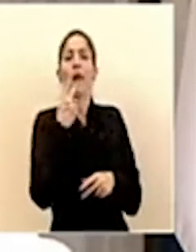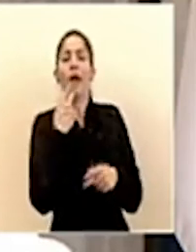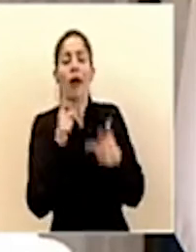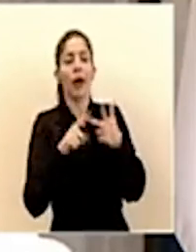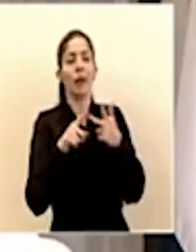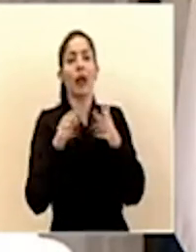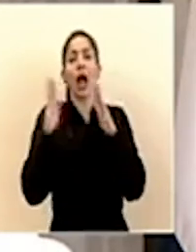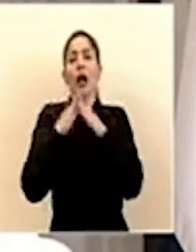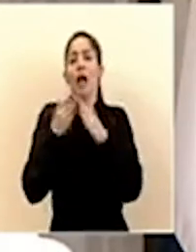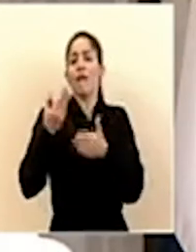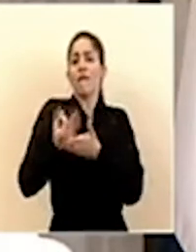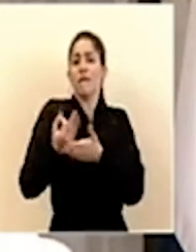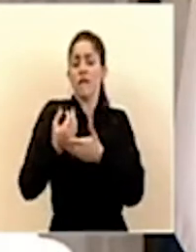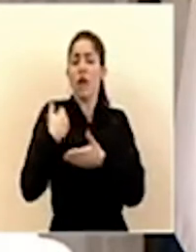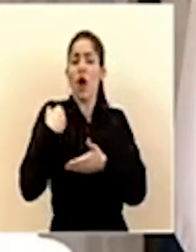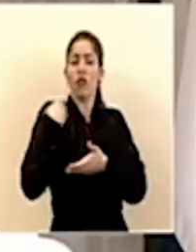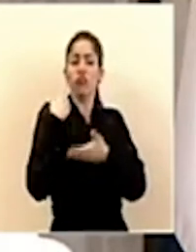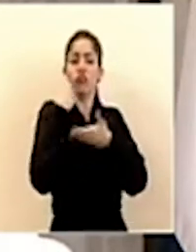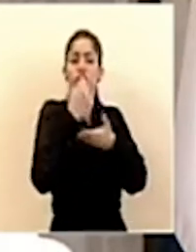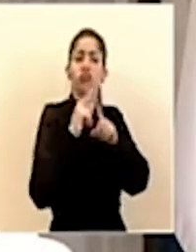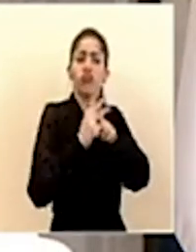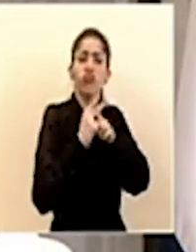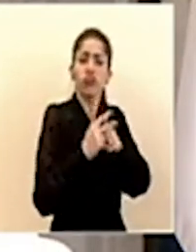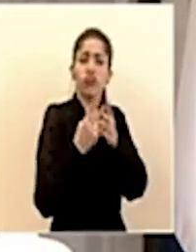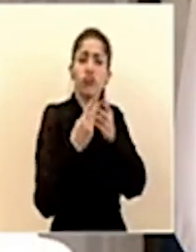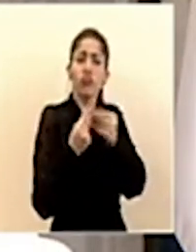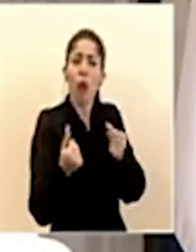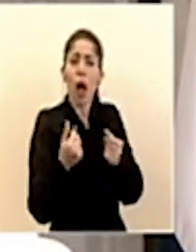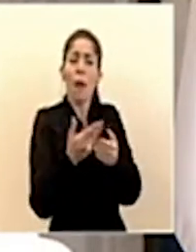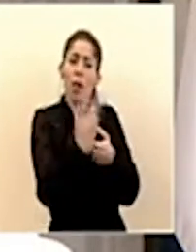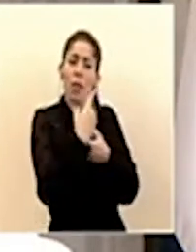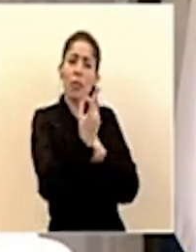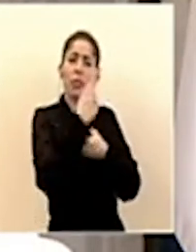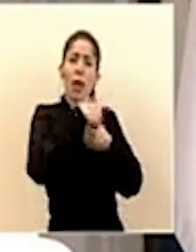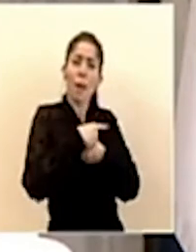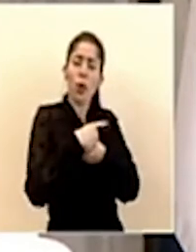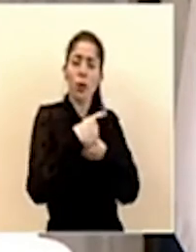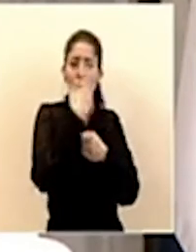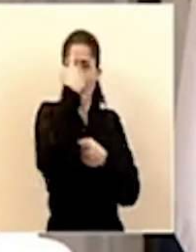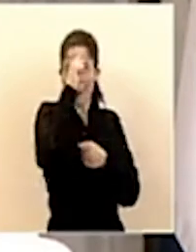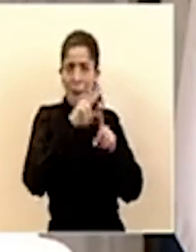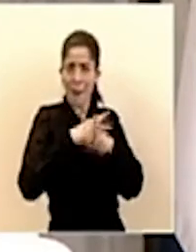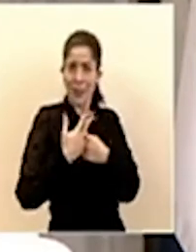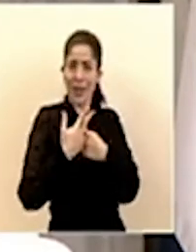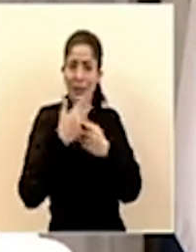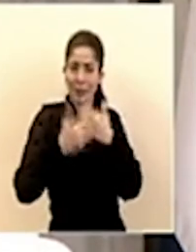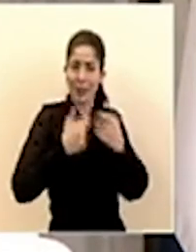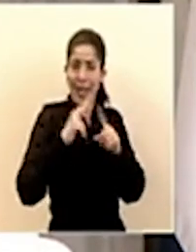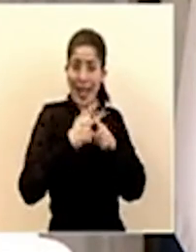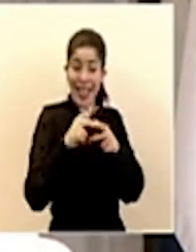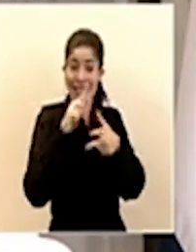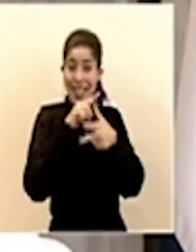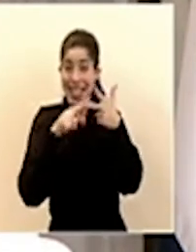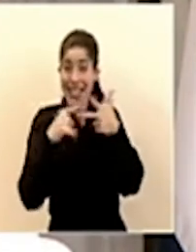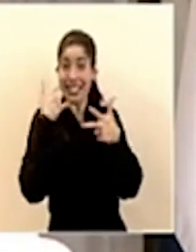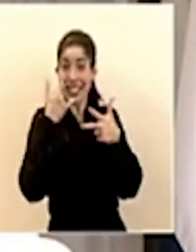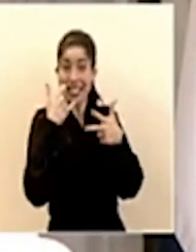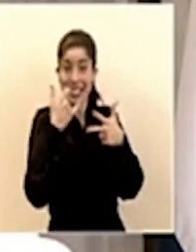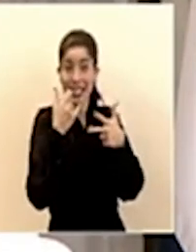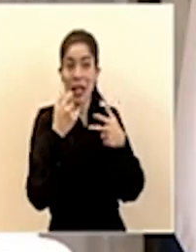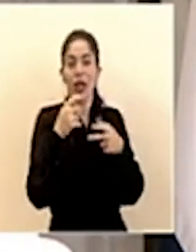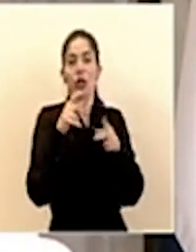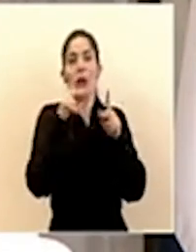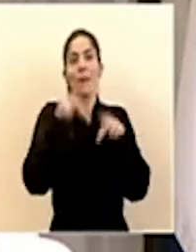casas financieras que están ofreciendo créditos muy blandos y piden depósitos para empezar con el crédito esto está muy en la